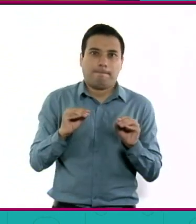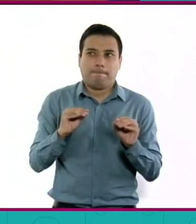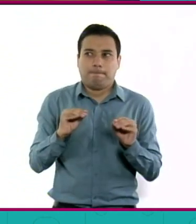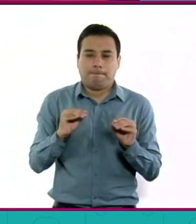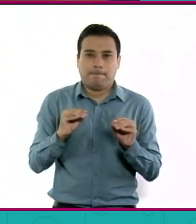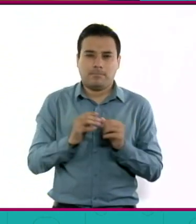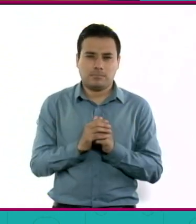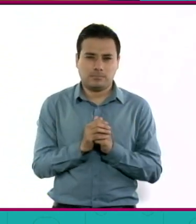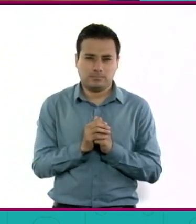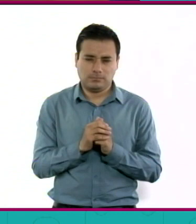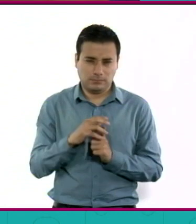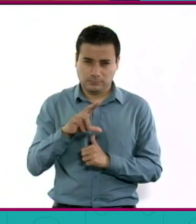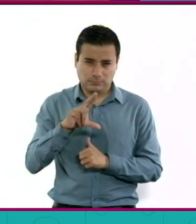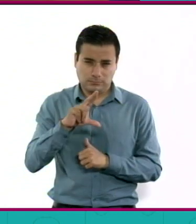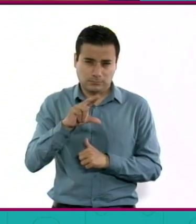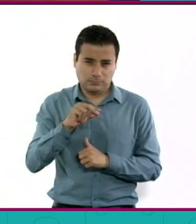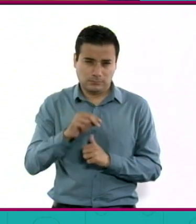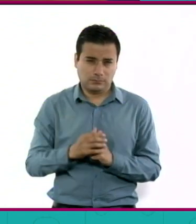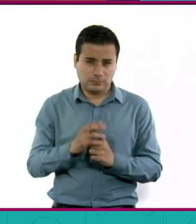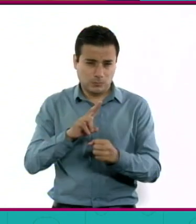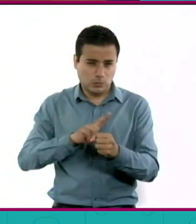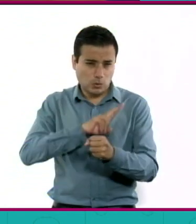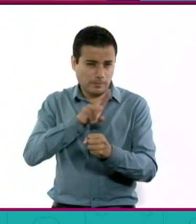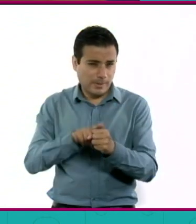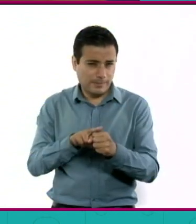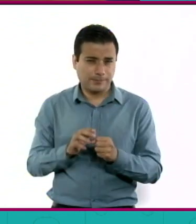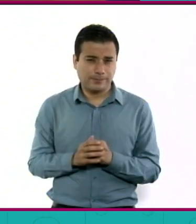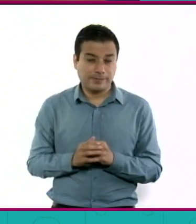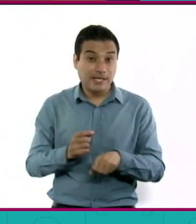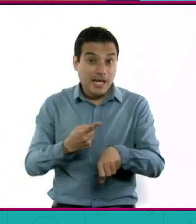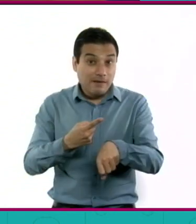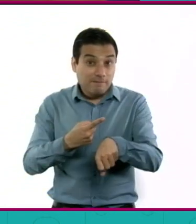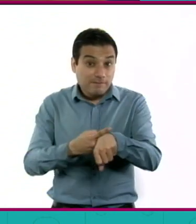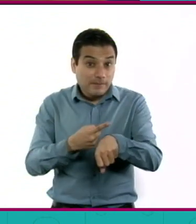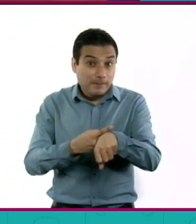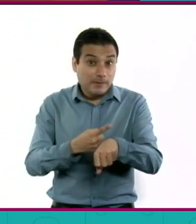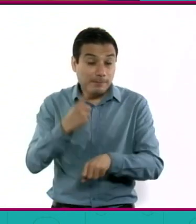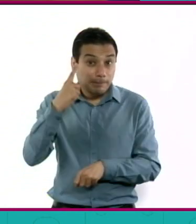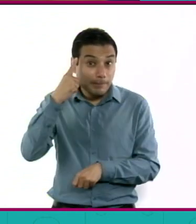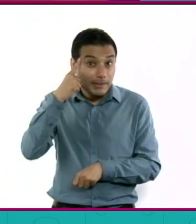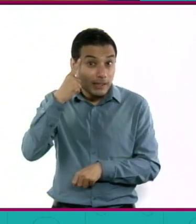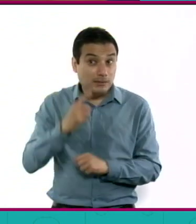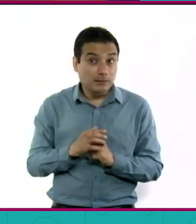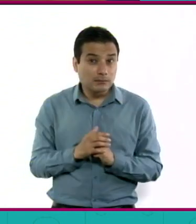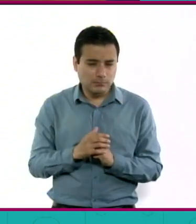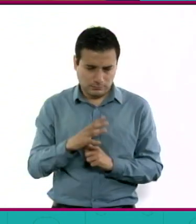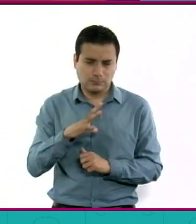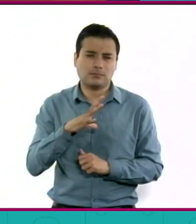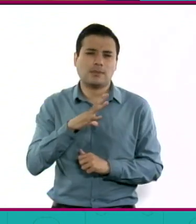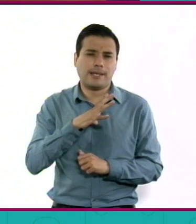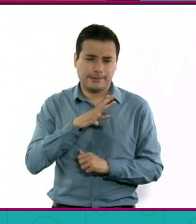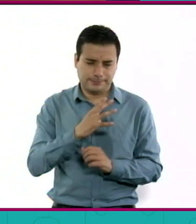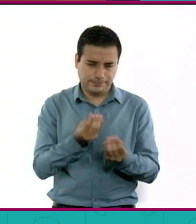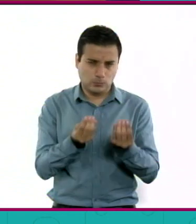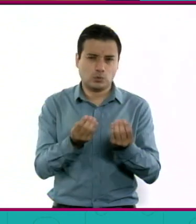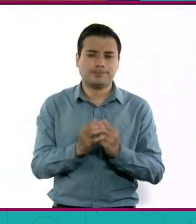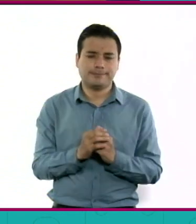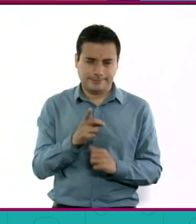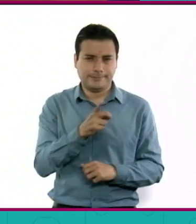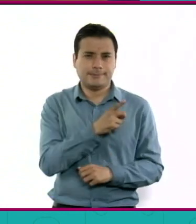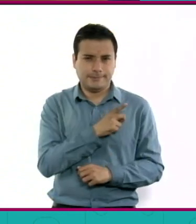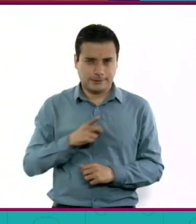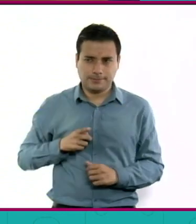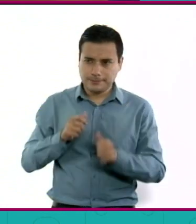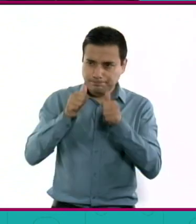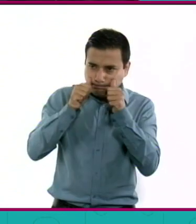quita. Las enfermedades mentales le estamos poniendo mucha atención porque nos limitan